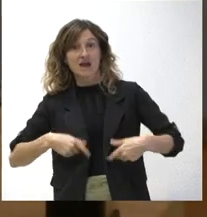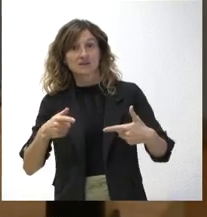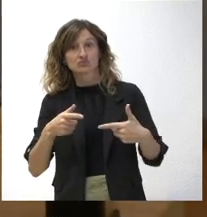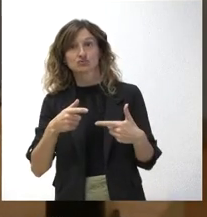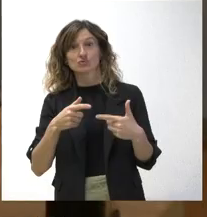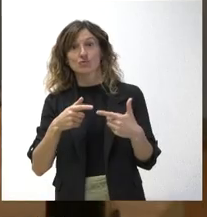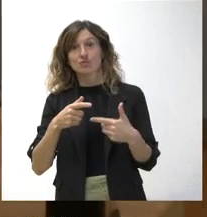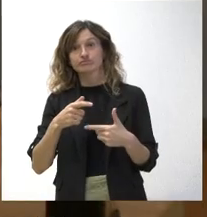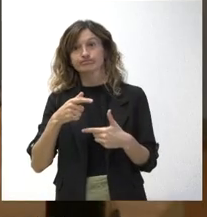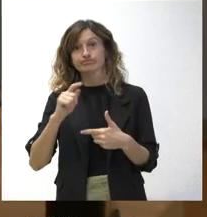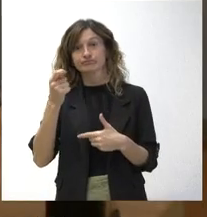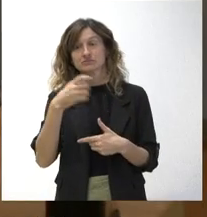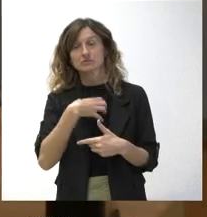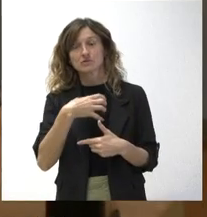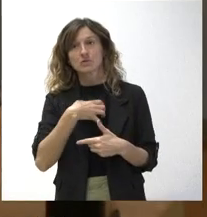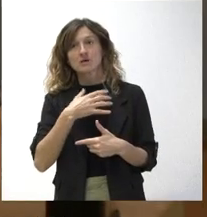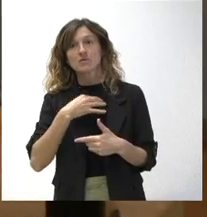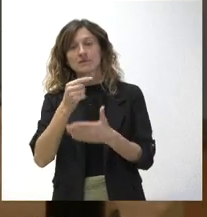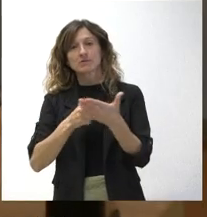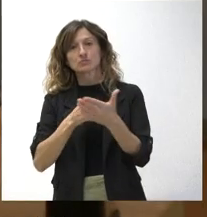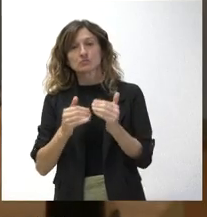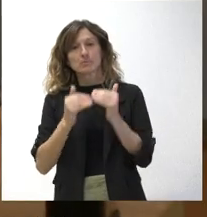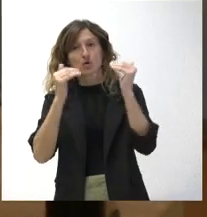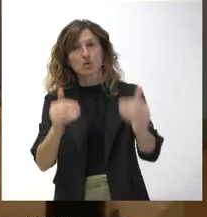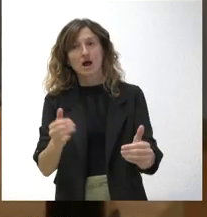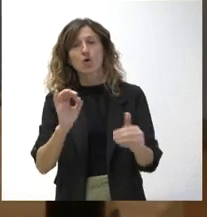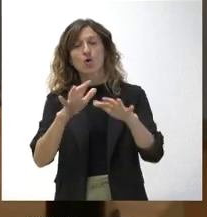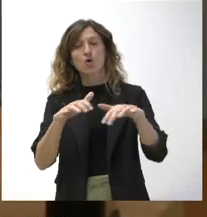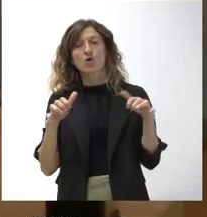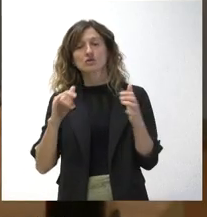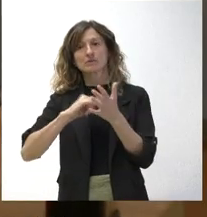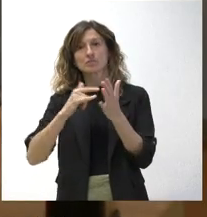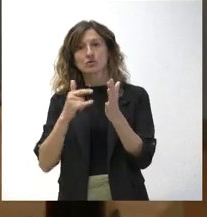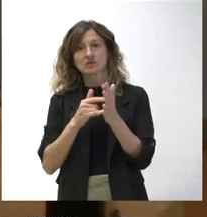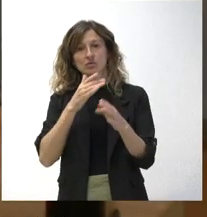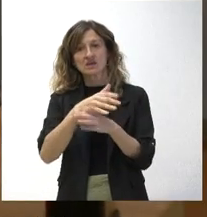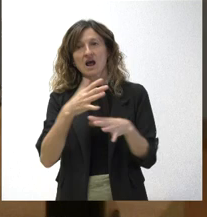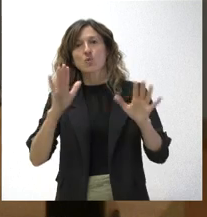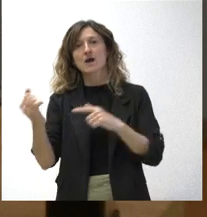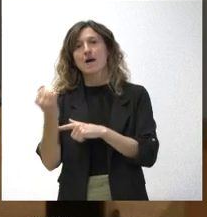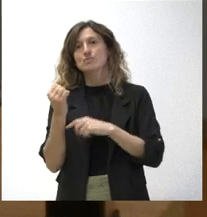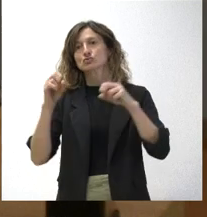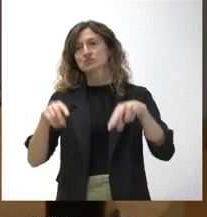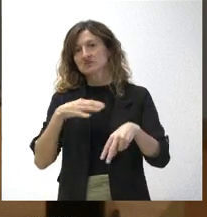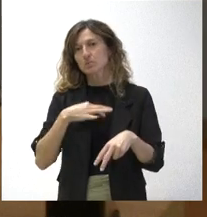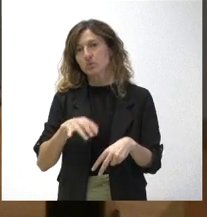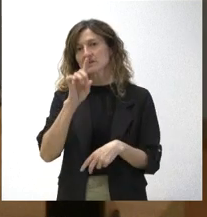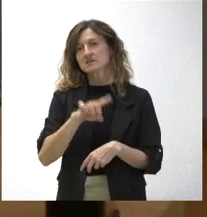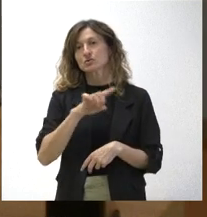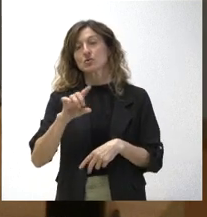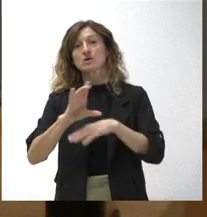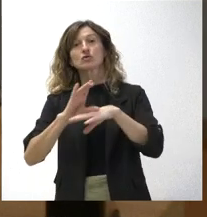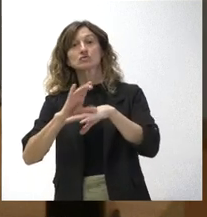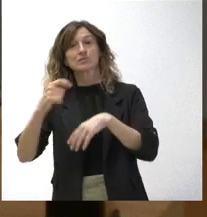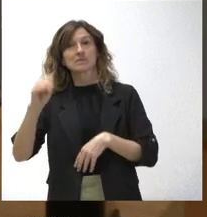prorrogar los actuales presupuestos o ir a las Cortes con ese proyecto sin contar con los apoyos necesarios. Y luego, al consejero de la Presidencia,